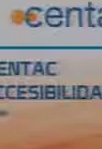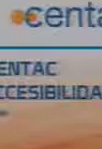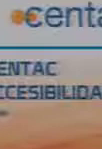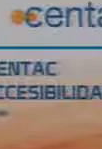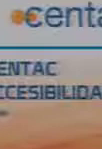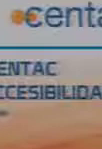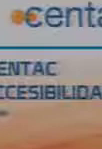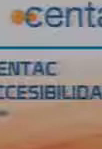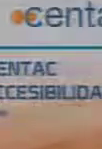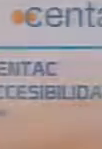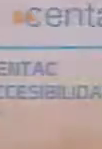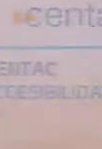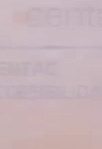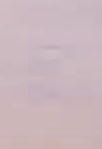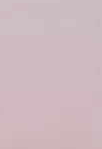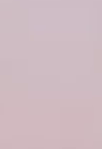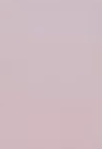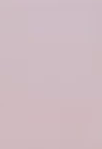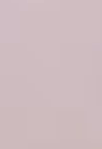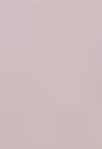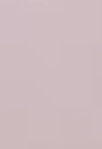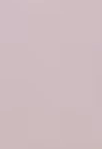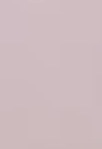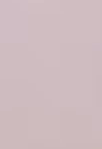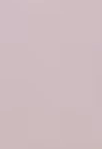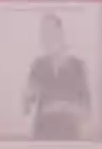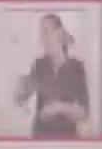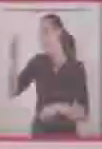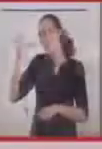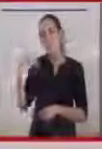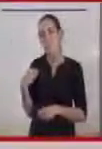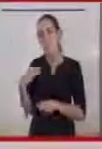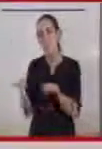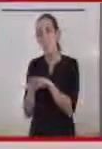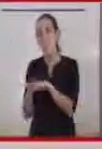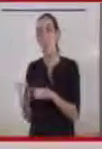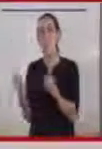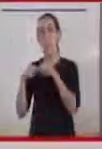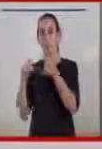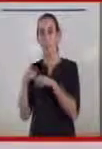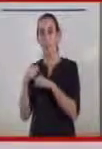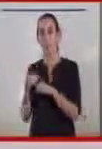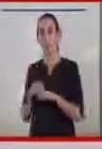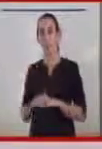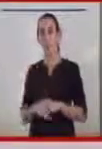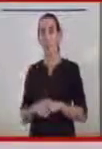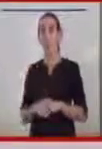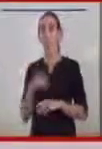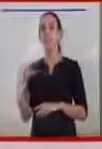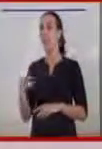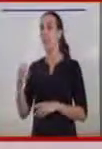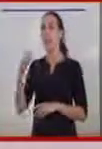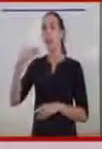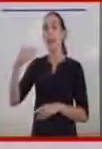Yo creo que pasamos de un tema práctico a otro, igual de práctico si cabe o más. Goñi García Abadillo